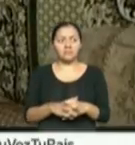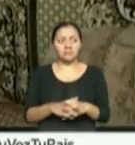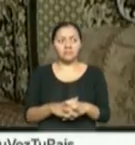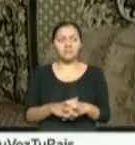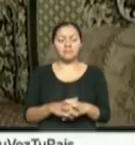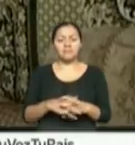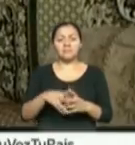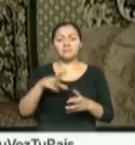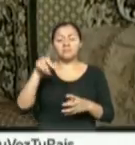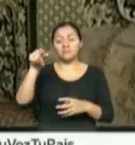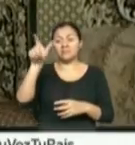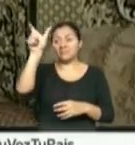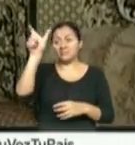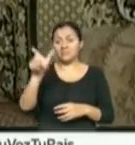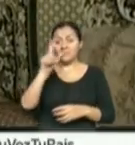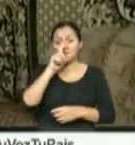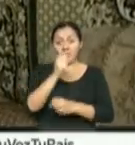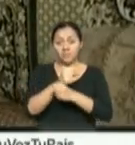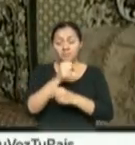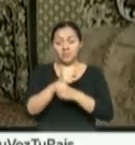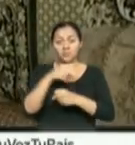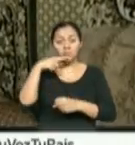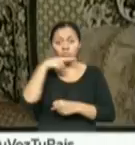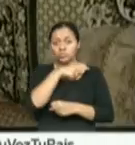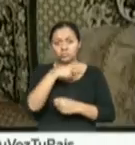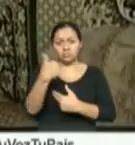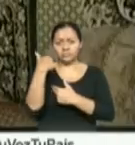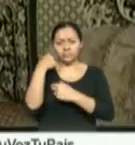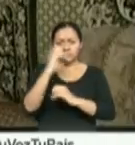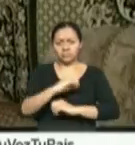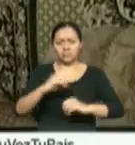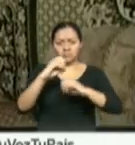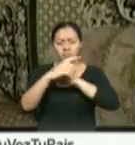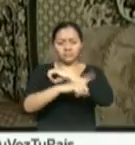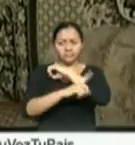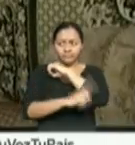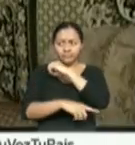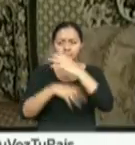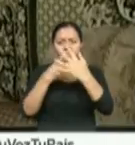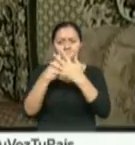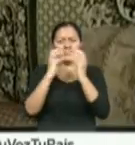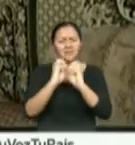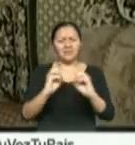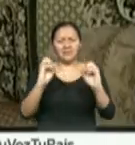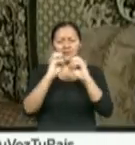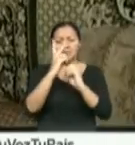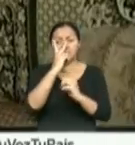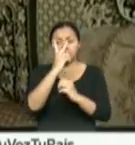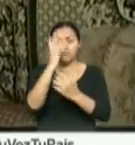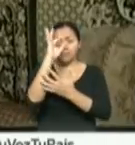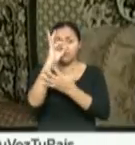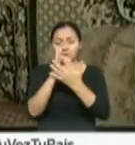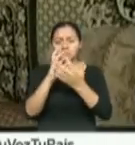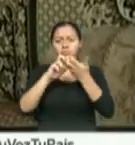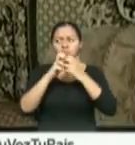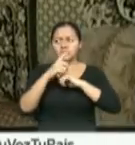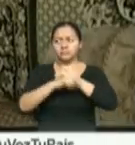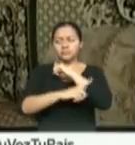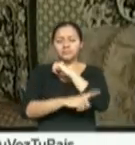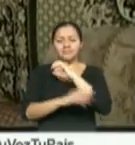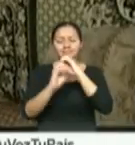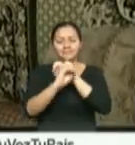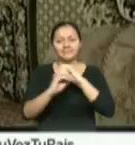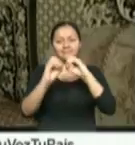Los funcionarios públicos en Rusia no tienen responsabilidades penales ni consecuencias legales ni financieras por el asunto de Beslan.